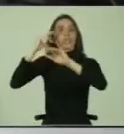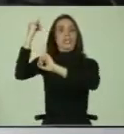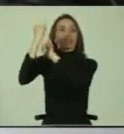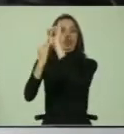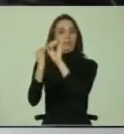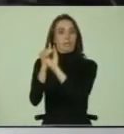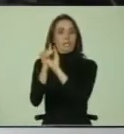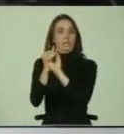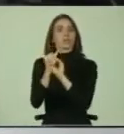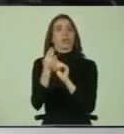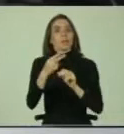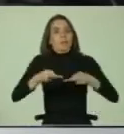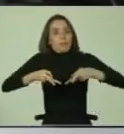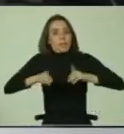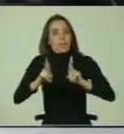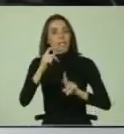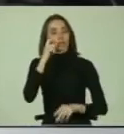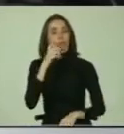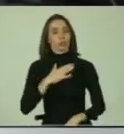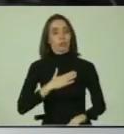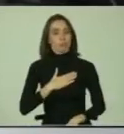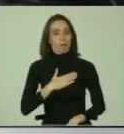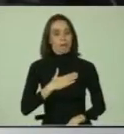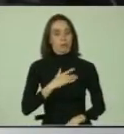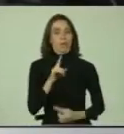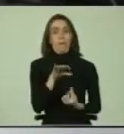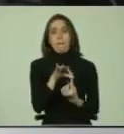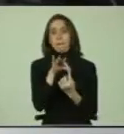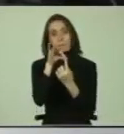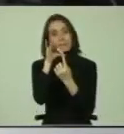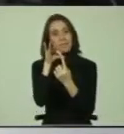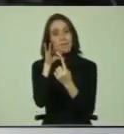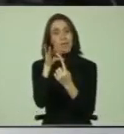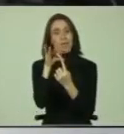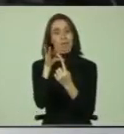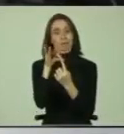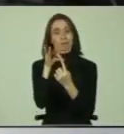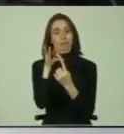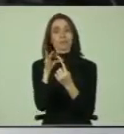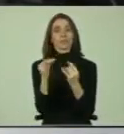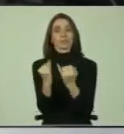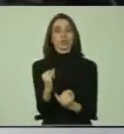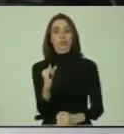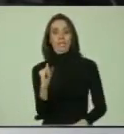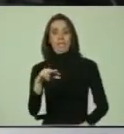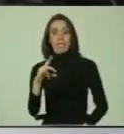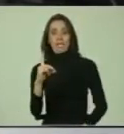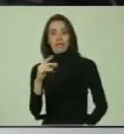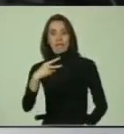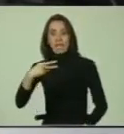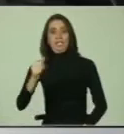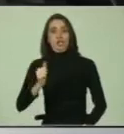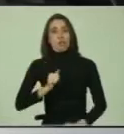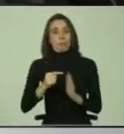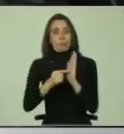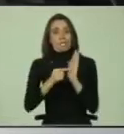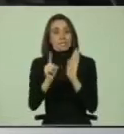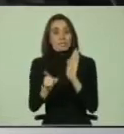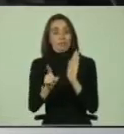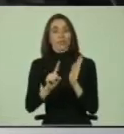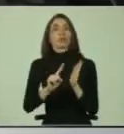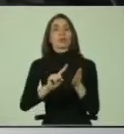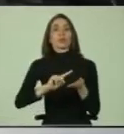de los derechos humanos. Uno de los principales medios por los que el INDH cumple esta función es la